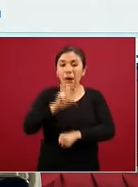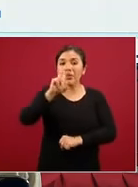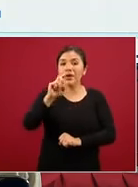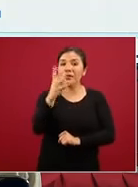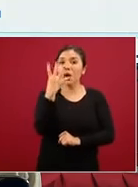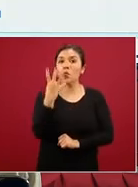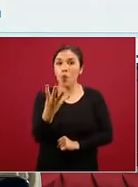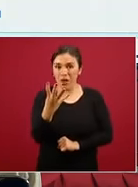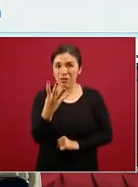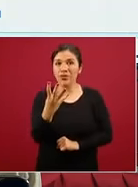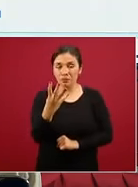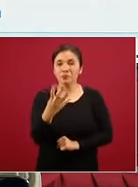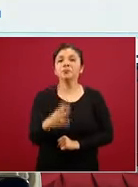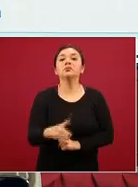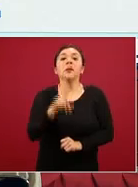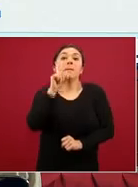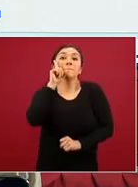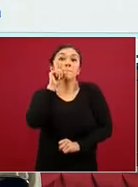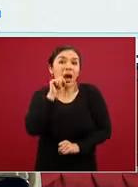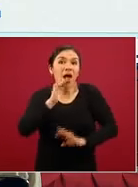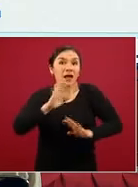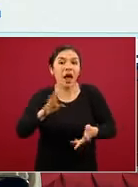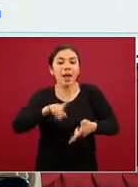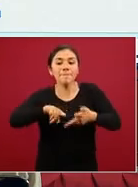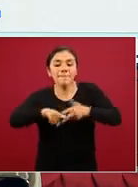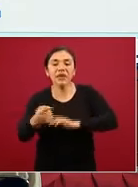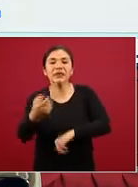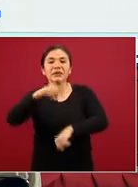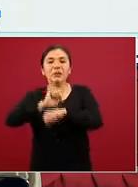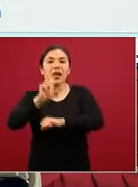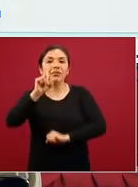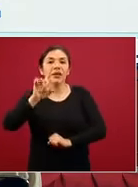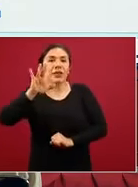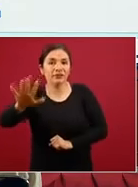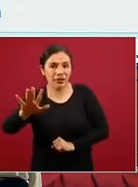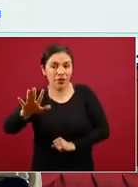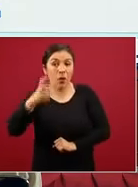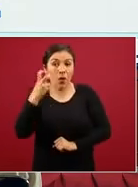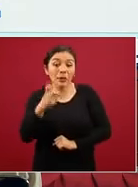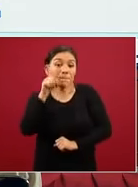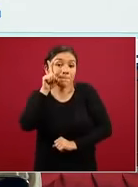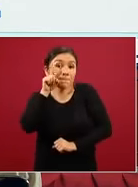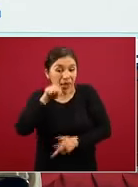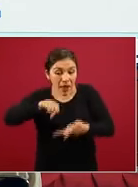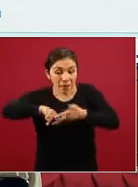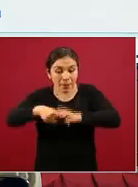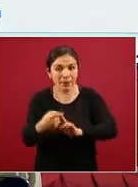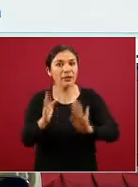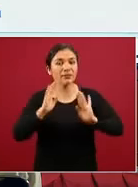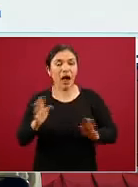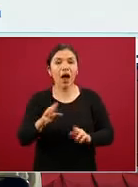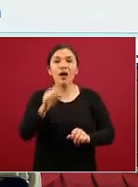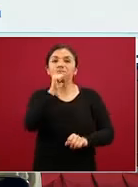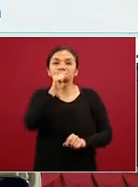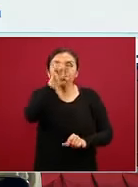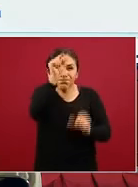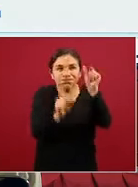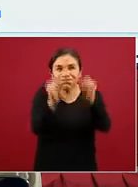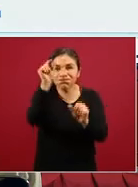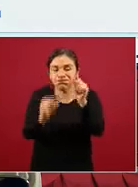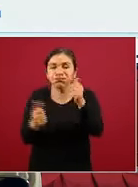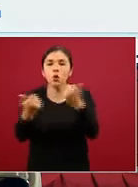cuatro. Ya pasaremos el día de mañana a la semana treinta y cinco. Por lo tanto a partir de mañana estas gráficas